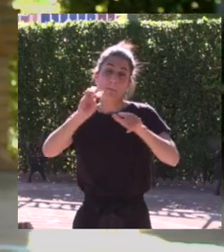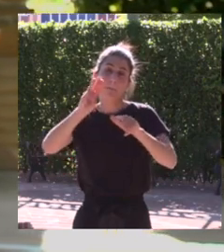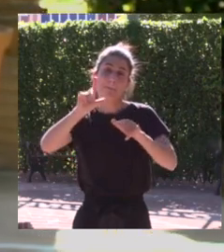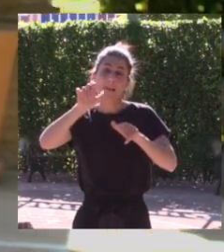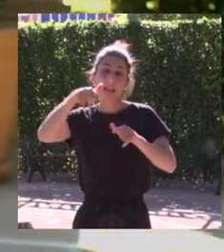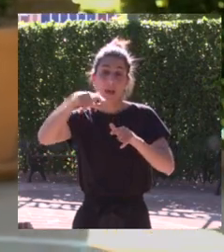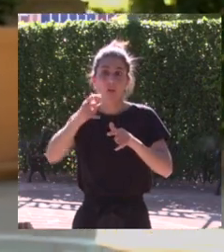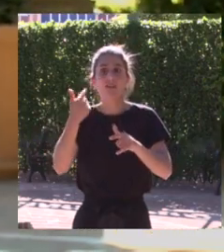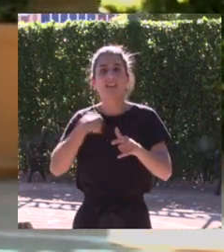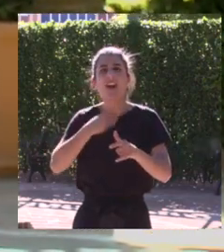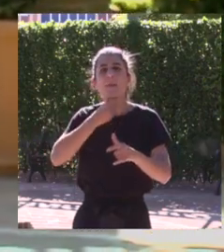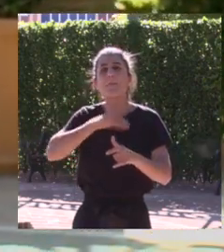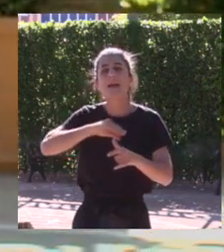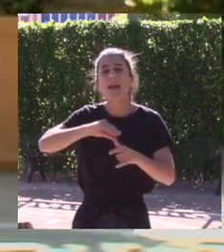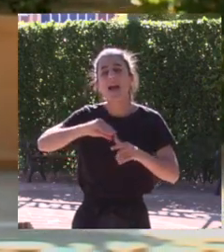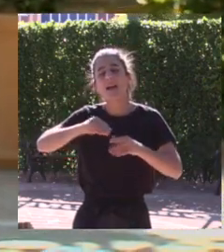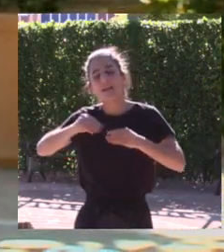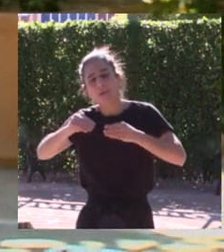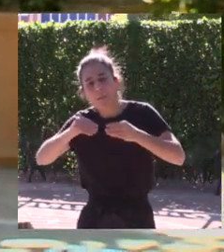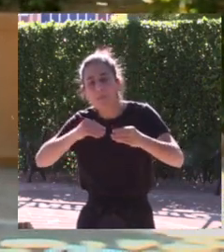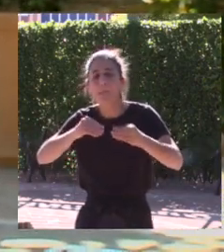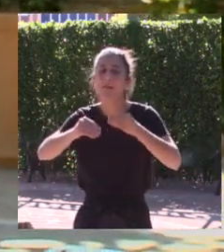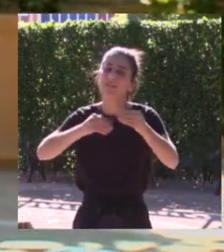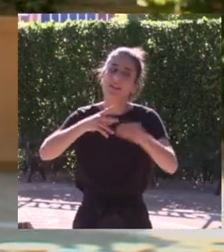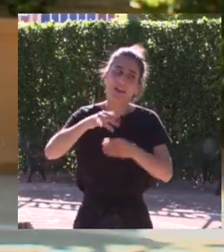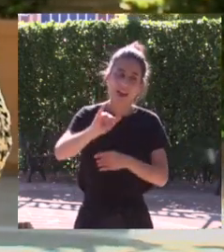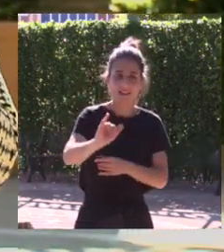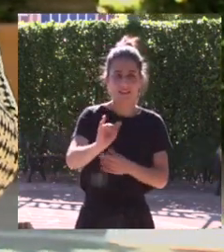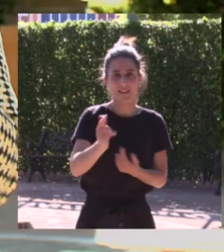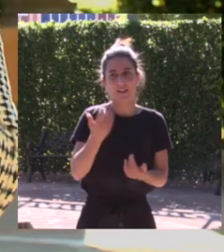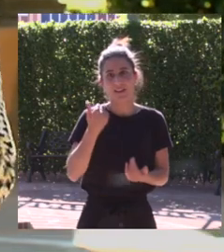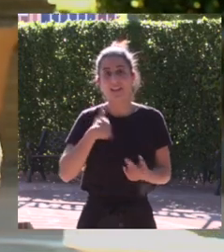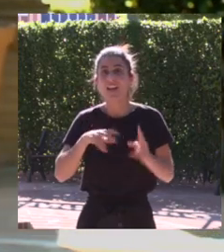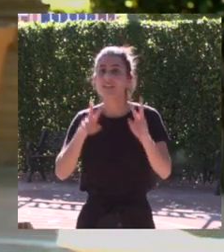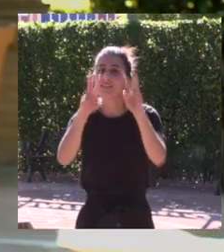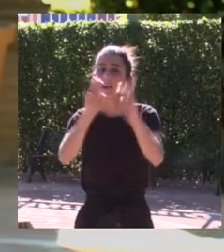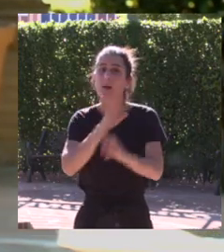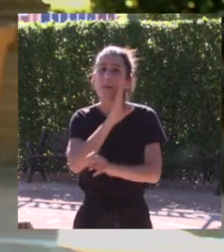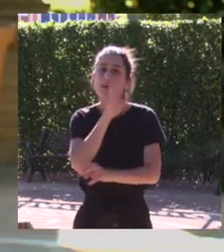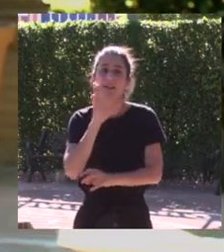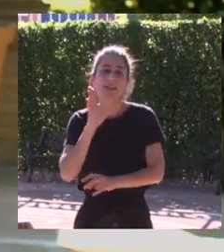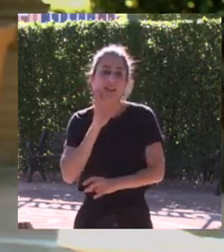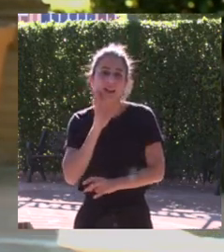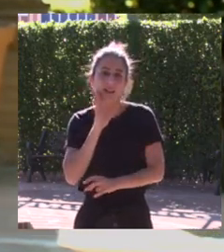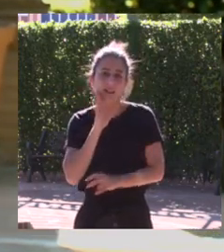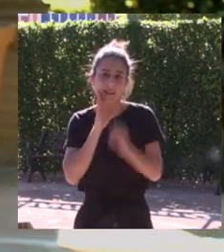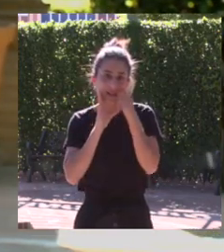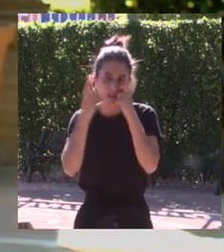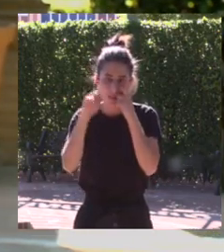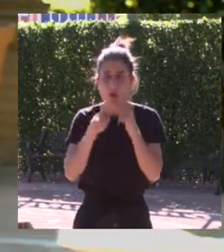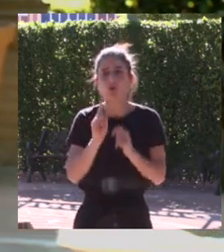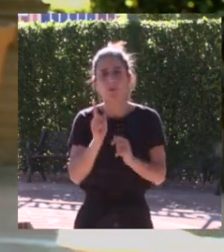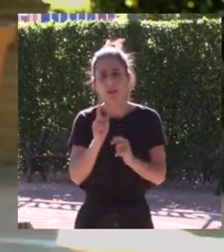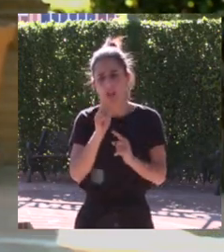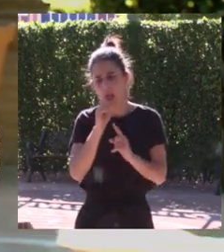hemos conseguido flexibilizar las becas hemos conseguido que la maternidad se tenga en cuenta no solo el año